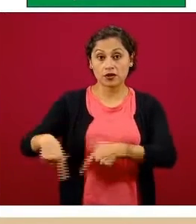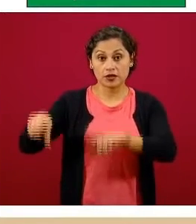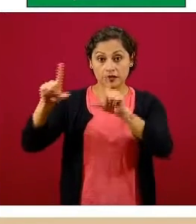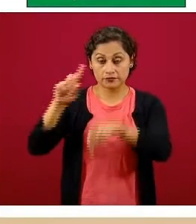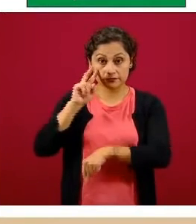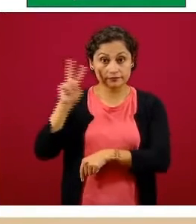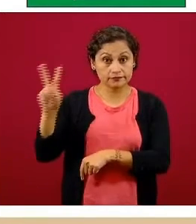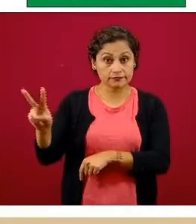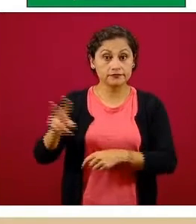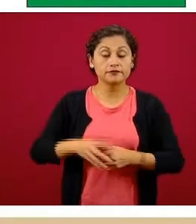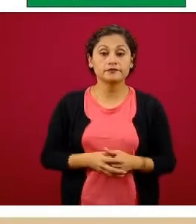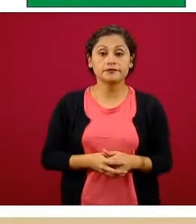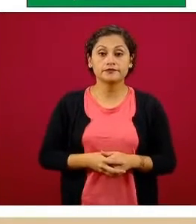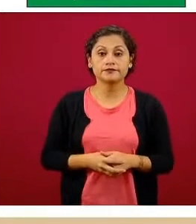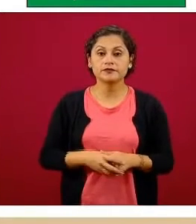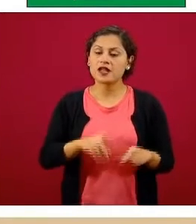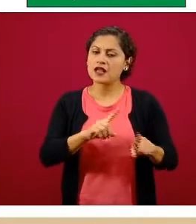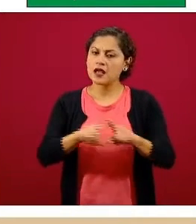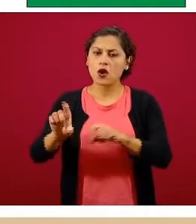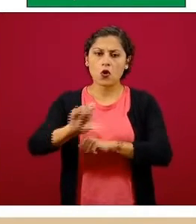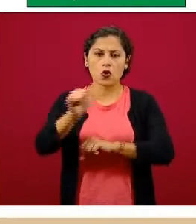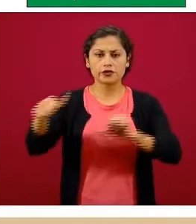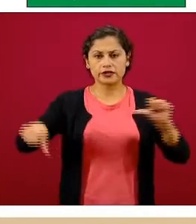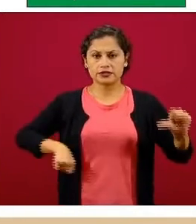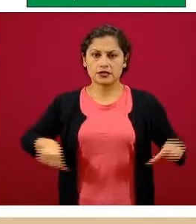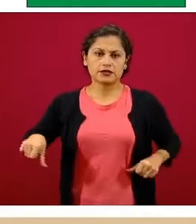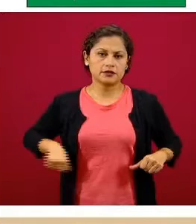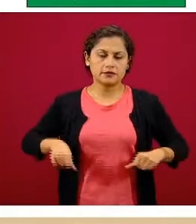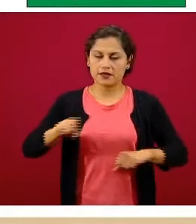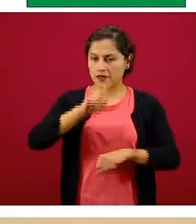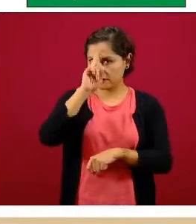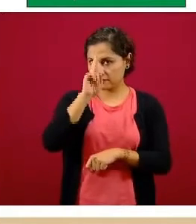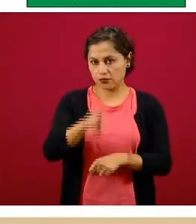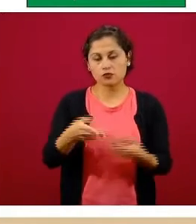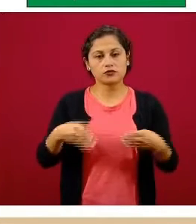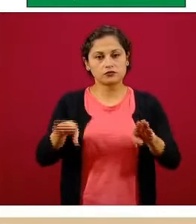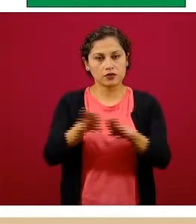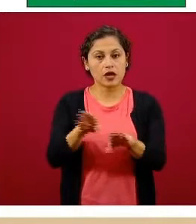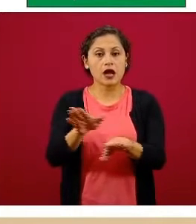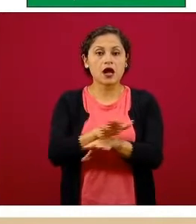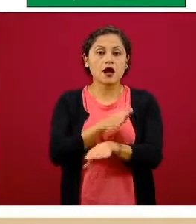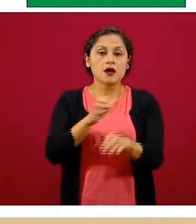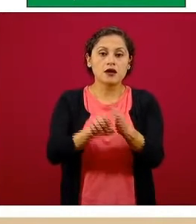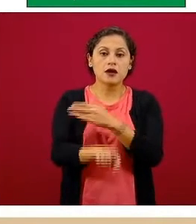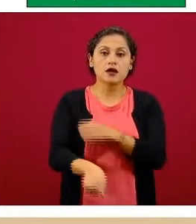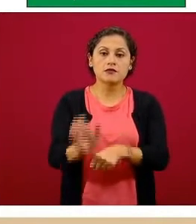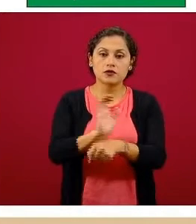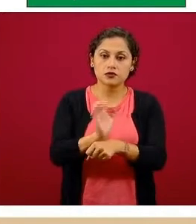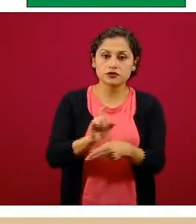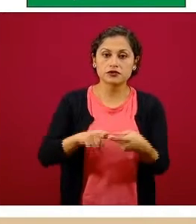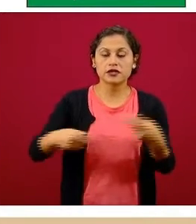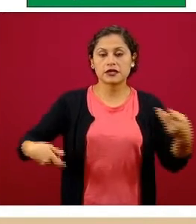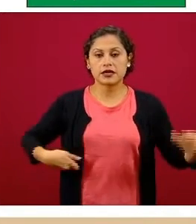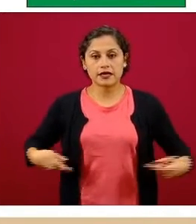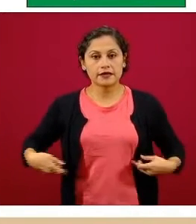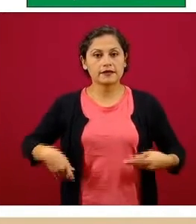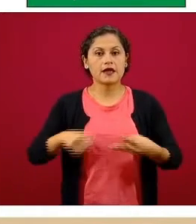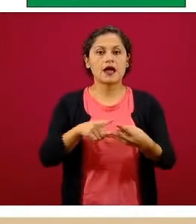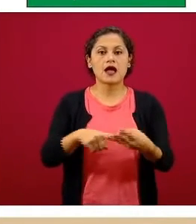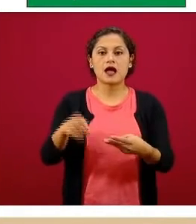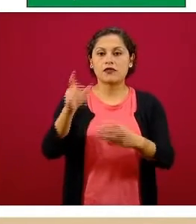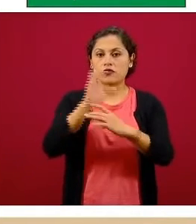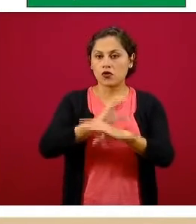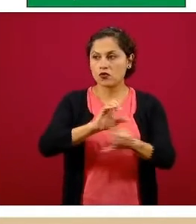todas aquellas otras actividades que se encontrarían suspendidas, cines, teatros, museos y eventos culturales de hasta 500 localidades